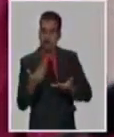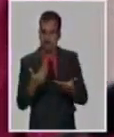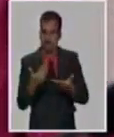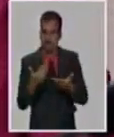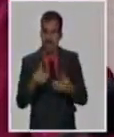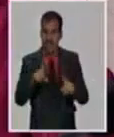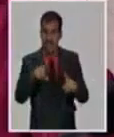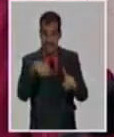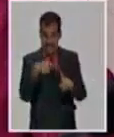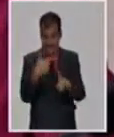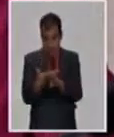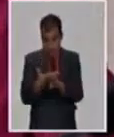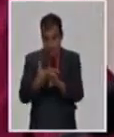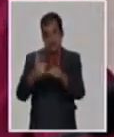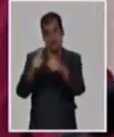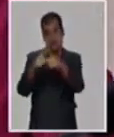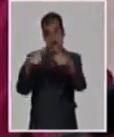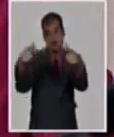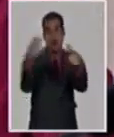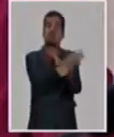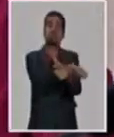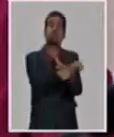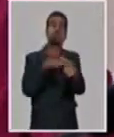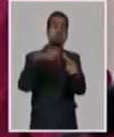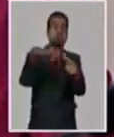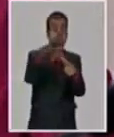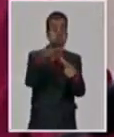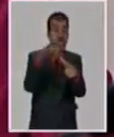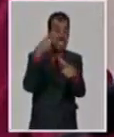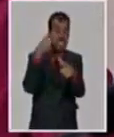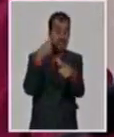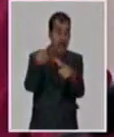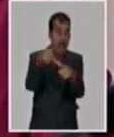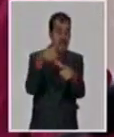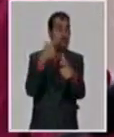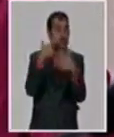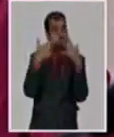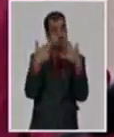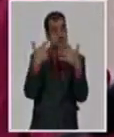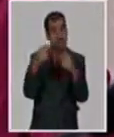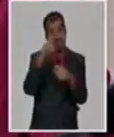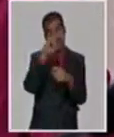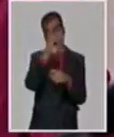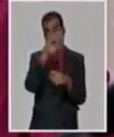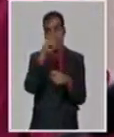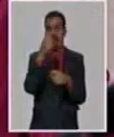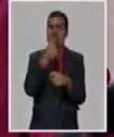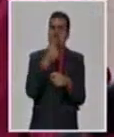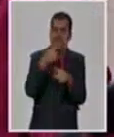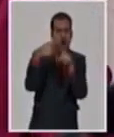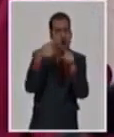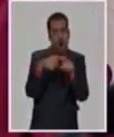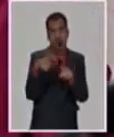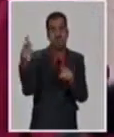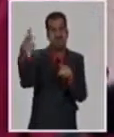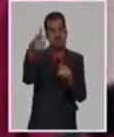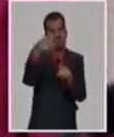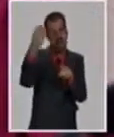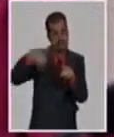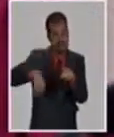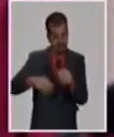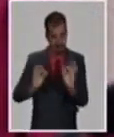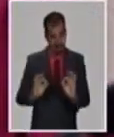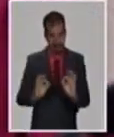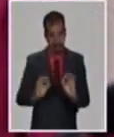población que epidemiológicamente es de muy alto interés, en un estudio a una escala más poblacional, un